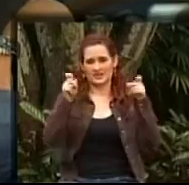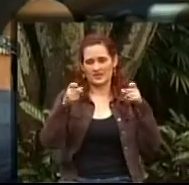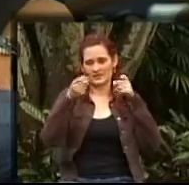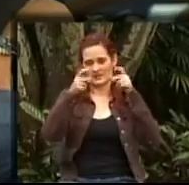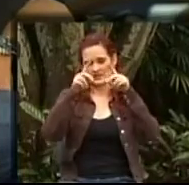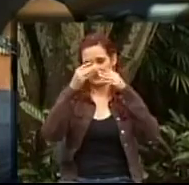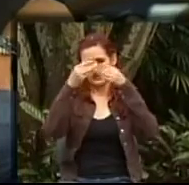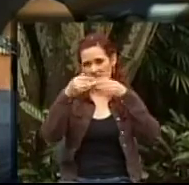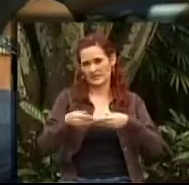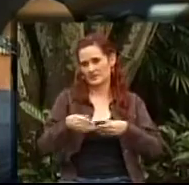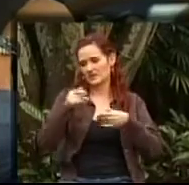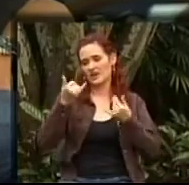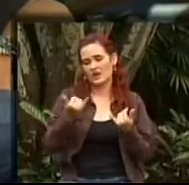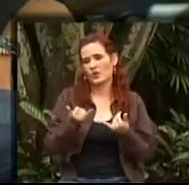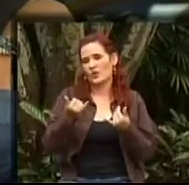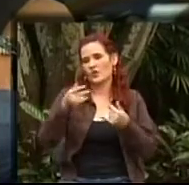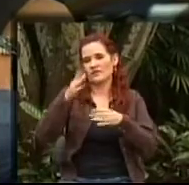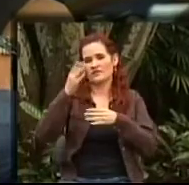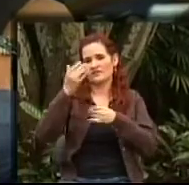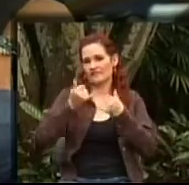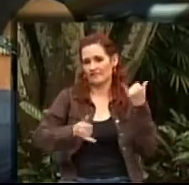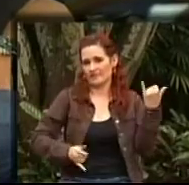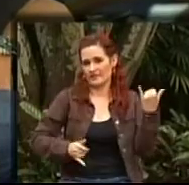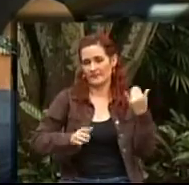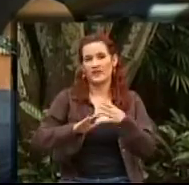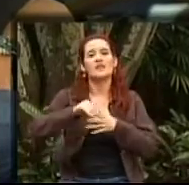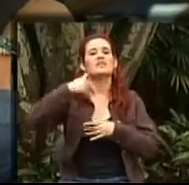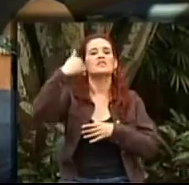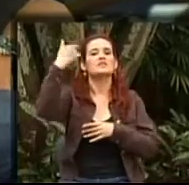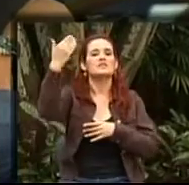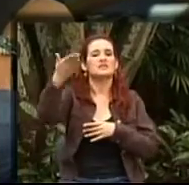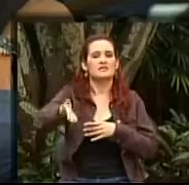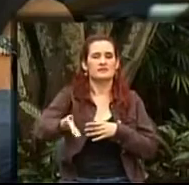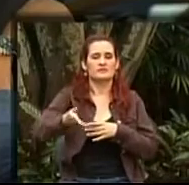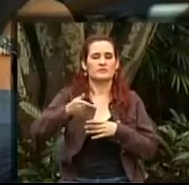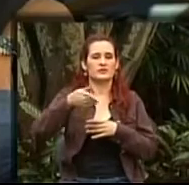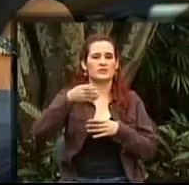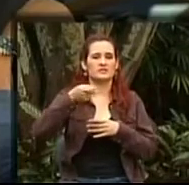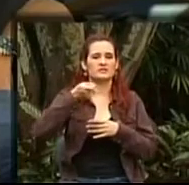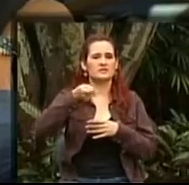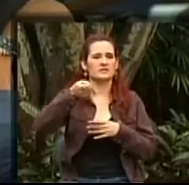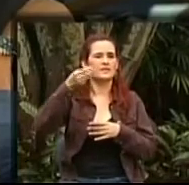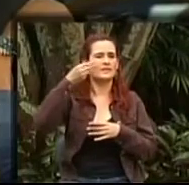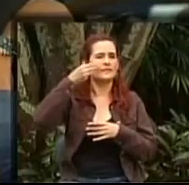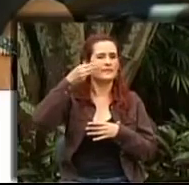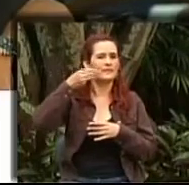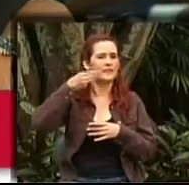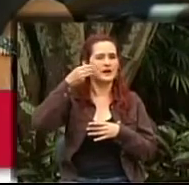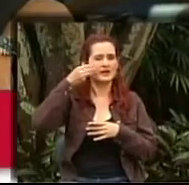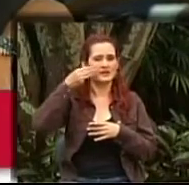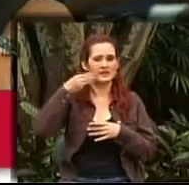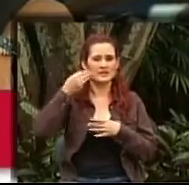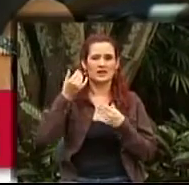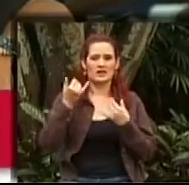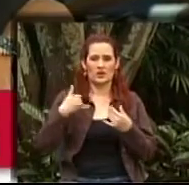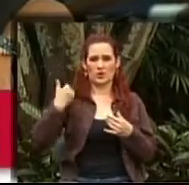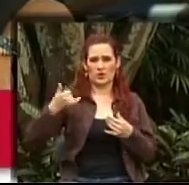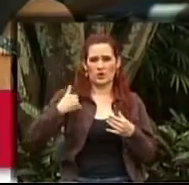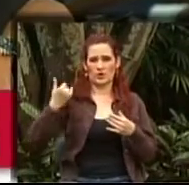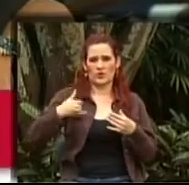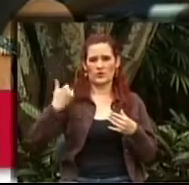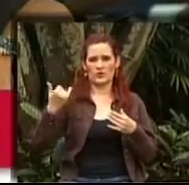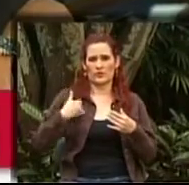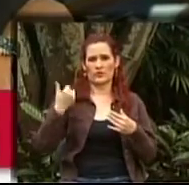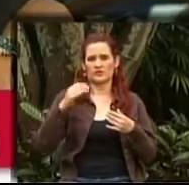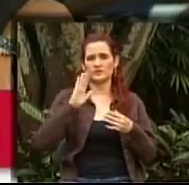discapacidad que retomaremos más adelante. Incluso la próxima semana, les dije ayer, hablaremos de adolescencia. Pero el martes vamos a